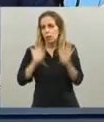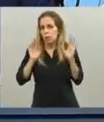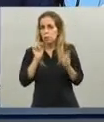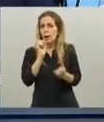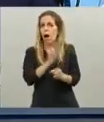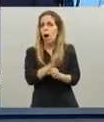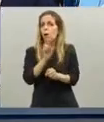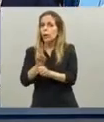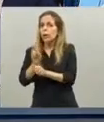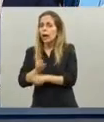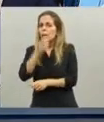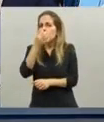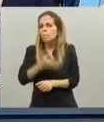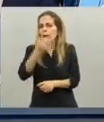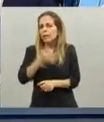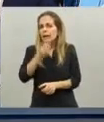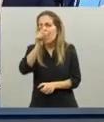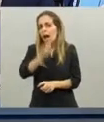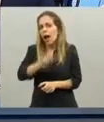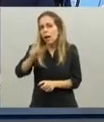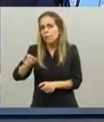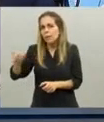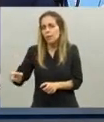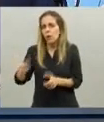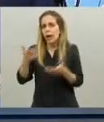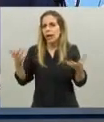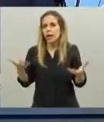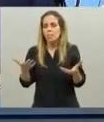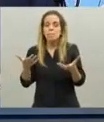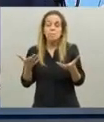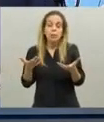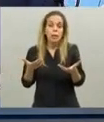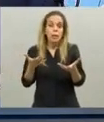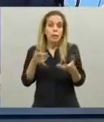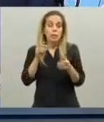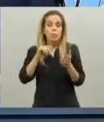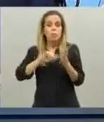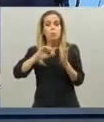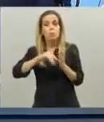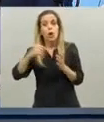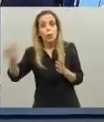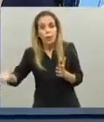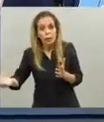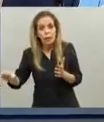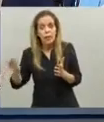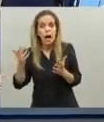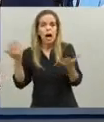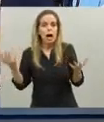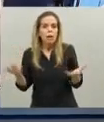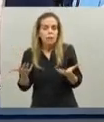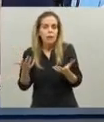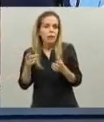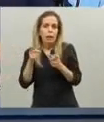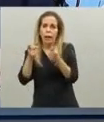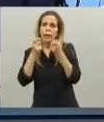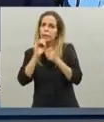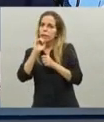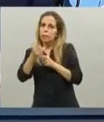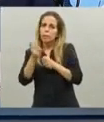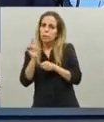cuidar a los que sobre todo los más vulnerables que no tienen acceso en la provincia de Buenos Aires a otros recursos